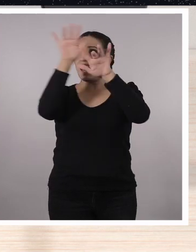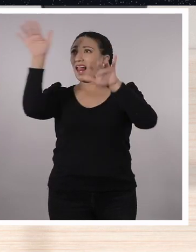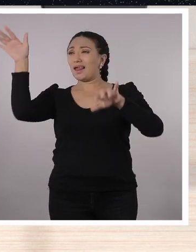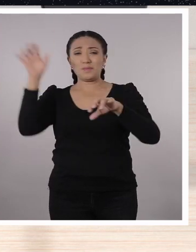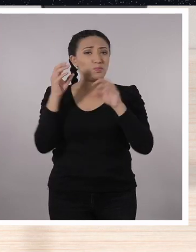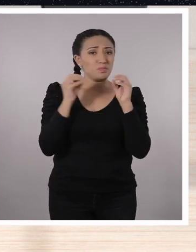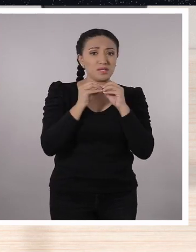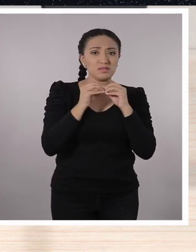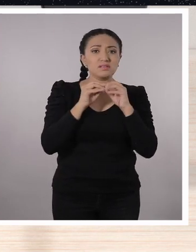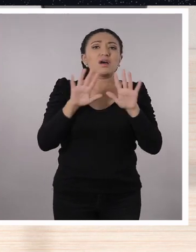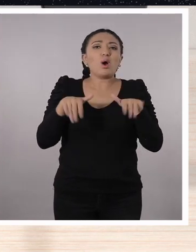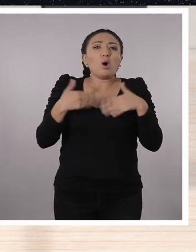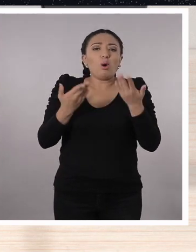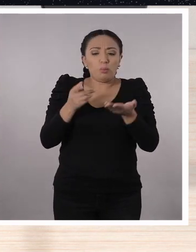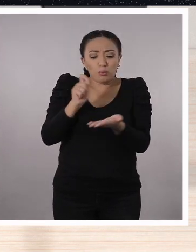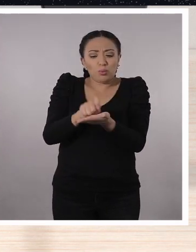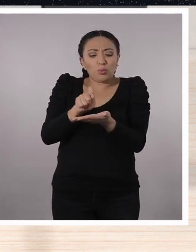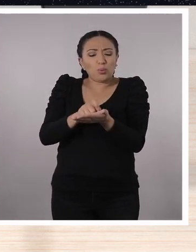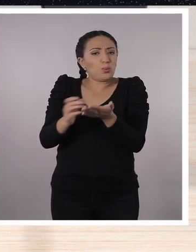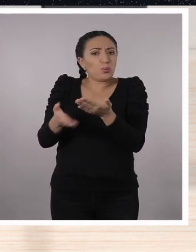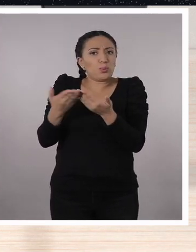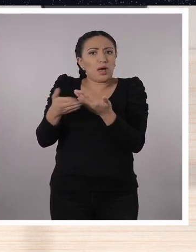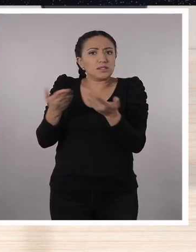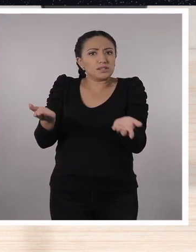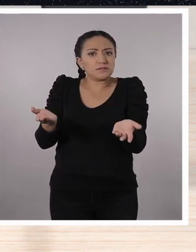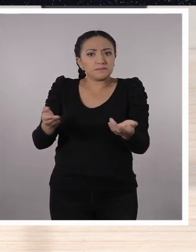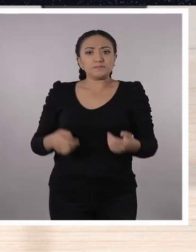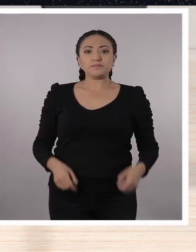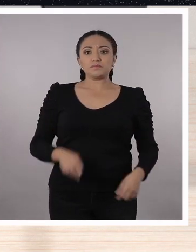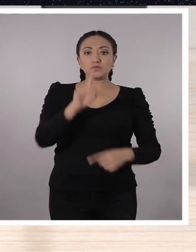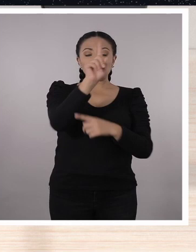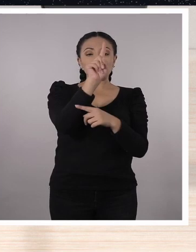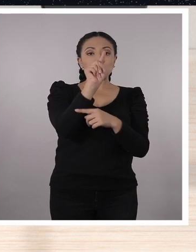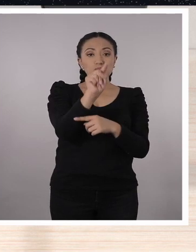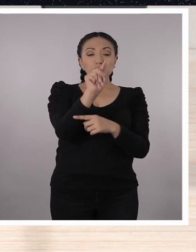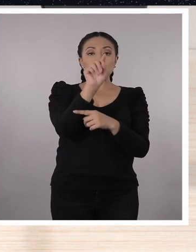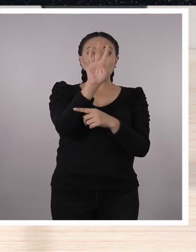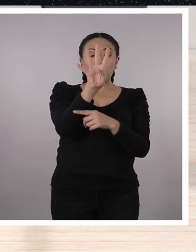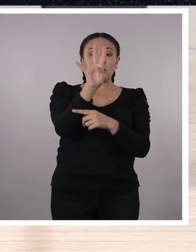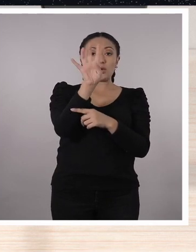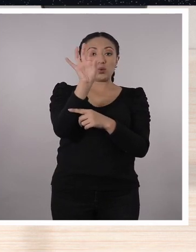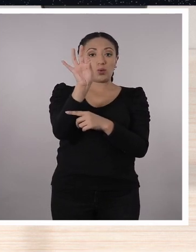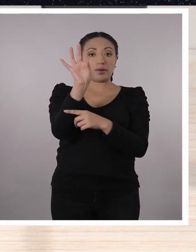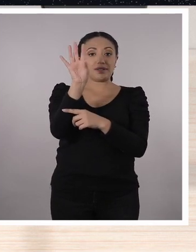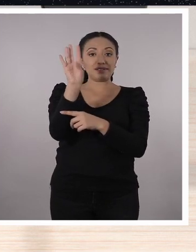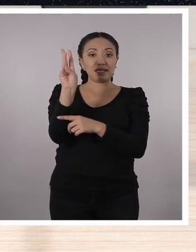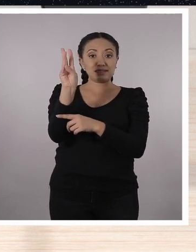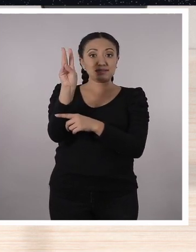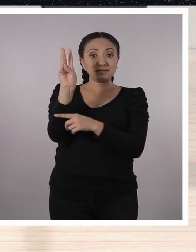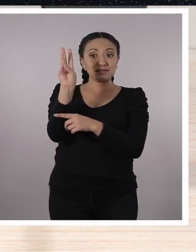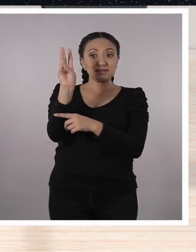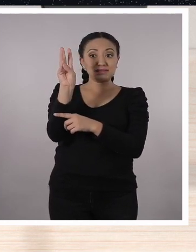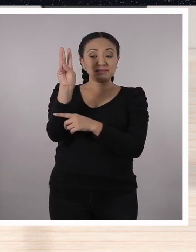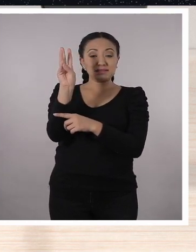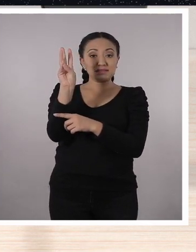expresamos tranquilamente en notación científica, tendríamos 1.496